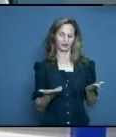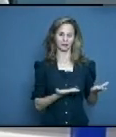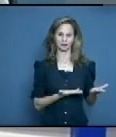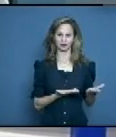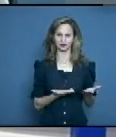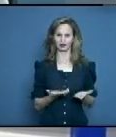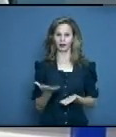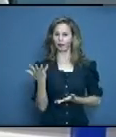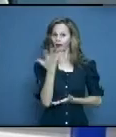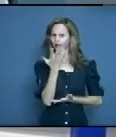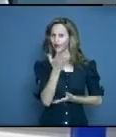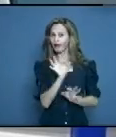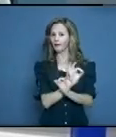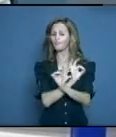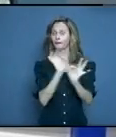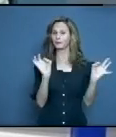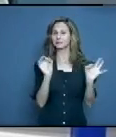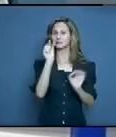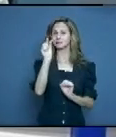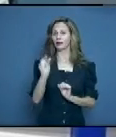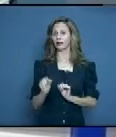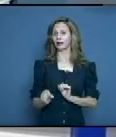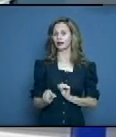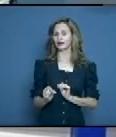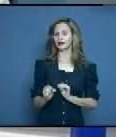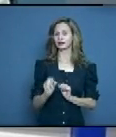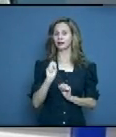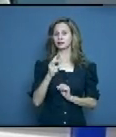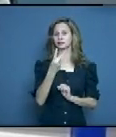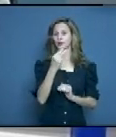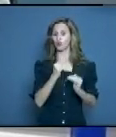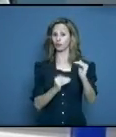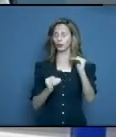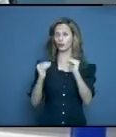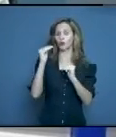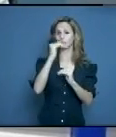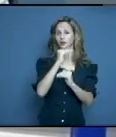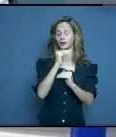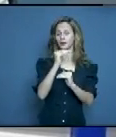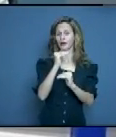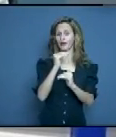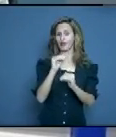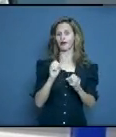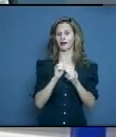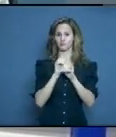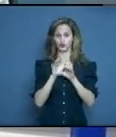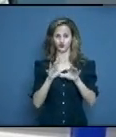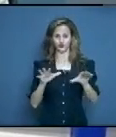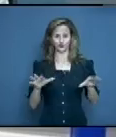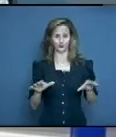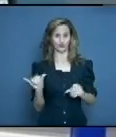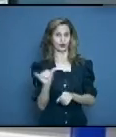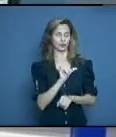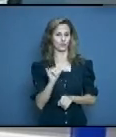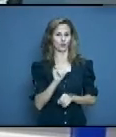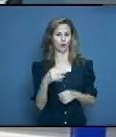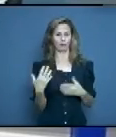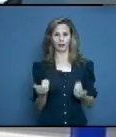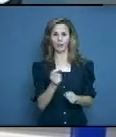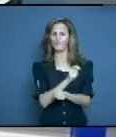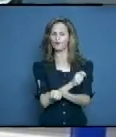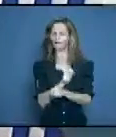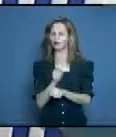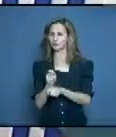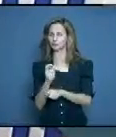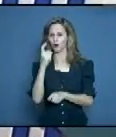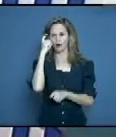Pérez, especialista de segundo grado en higiene y epidemiología, además profesora consultante de la Universidad de Ciencias Médicas. Doctora, buenas tardes.